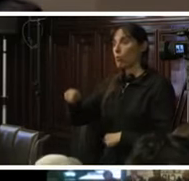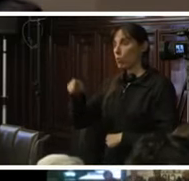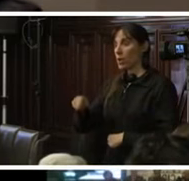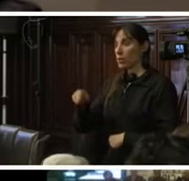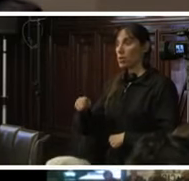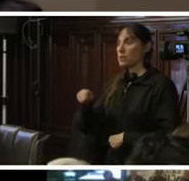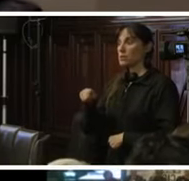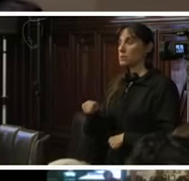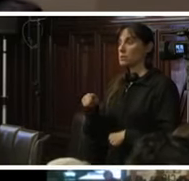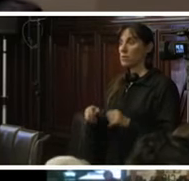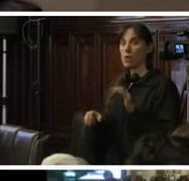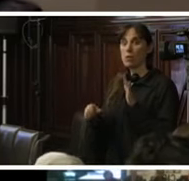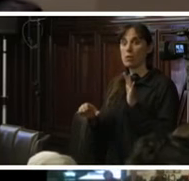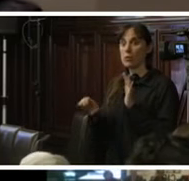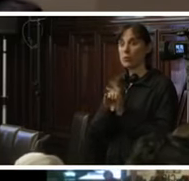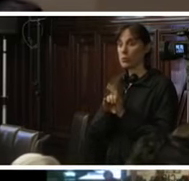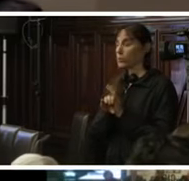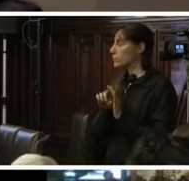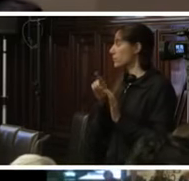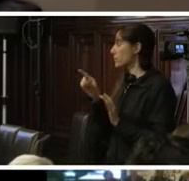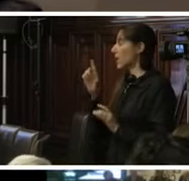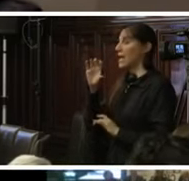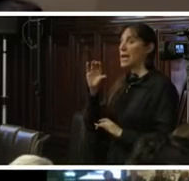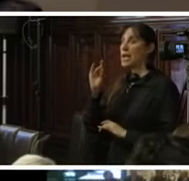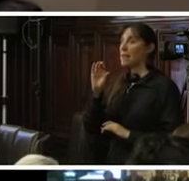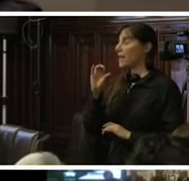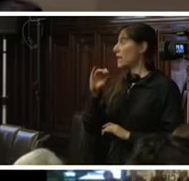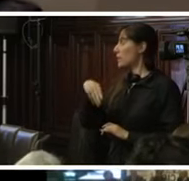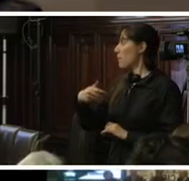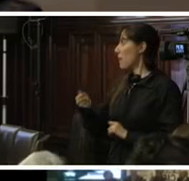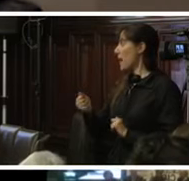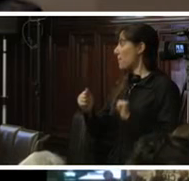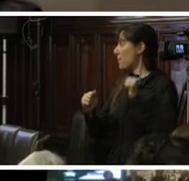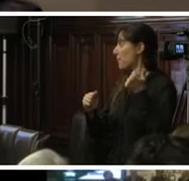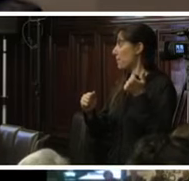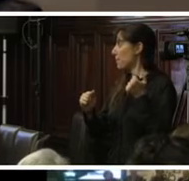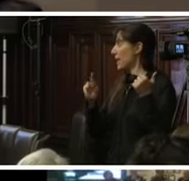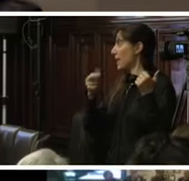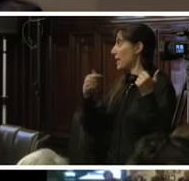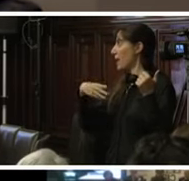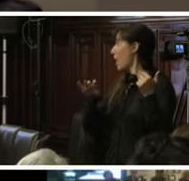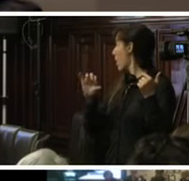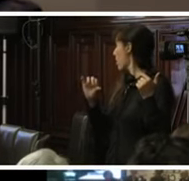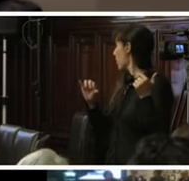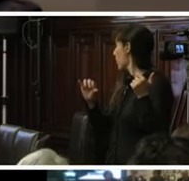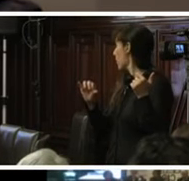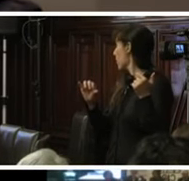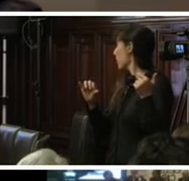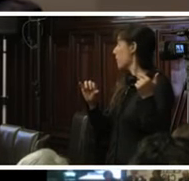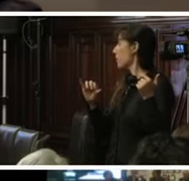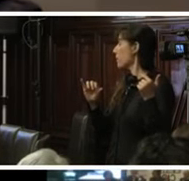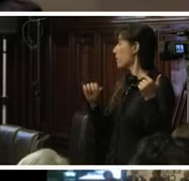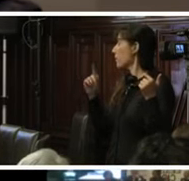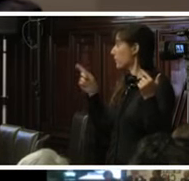Constitucional, doctora Marianela Ledesma, doctor Carlos Ramos, doctor Eloy Espinosa,